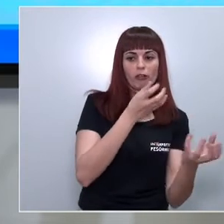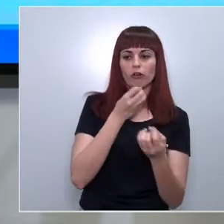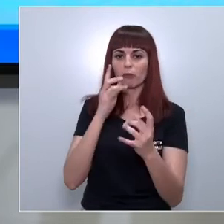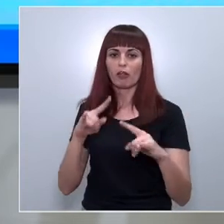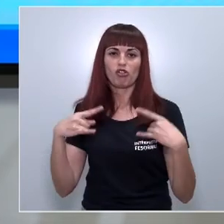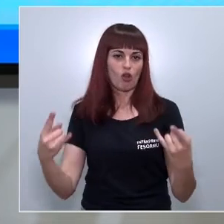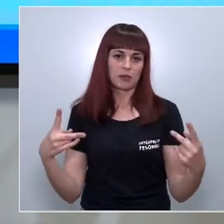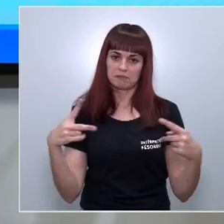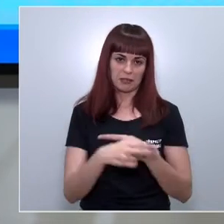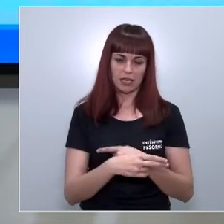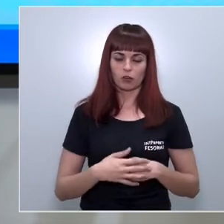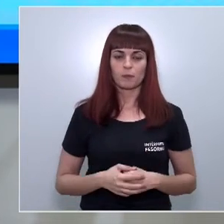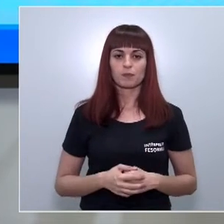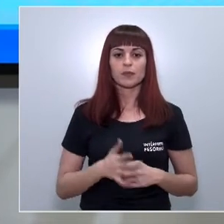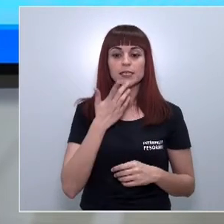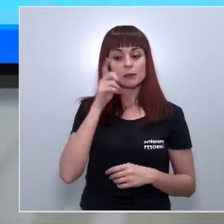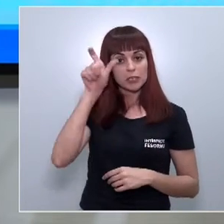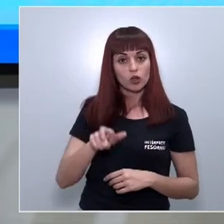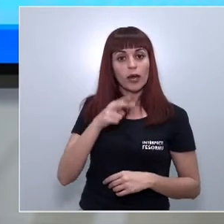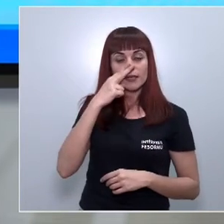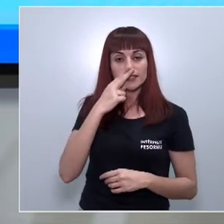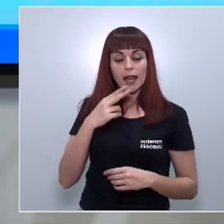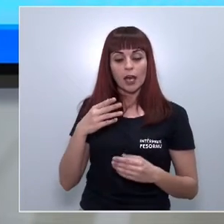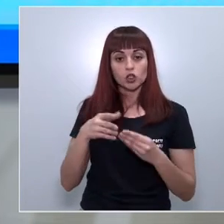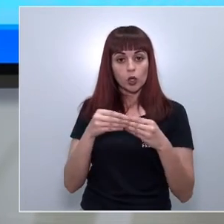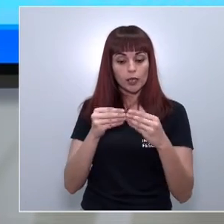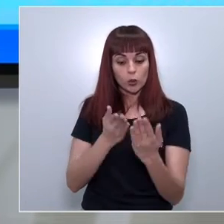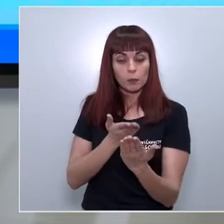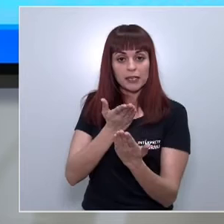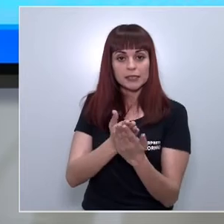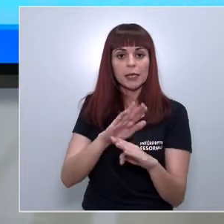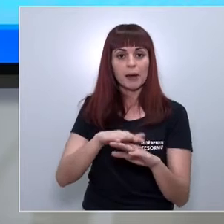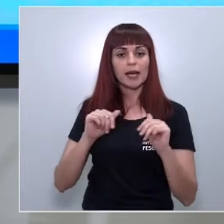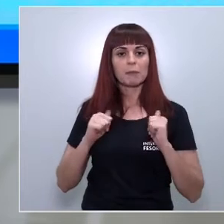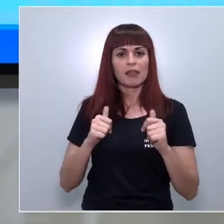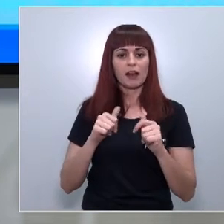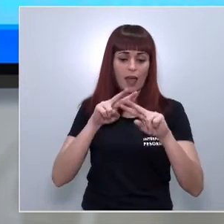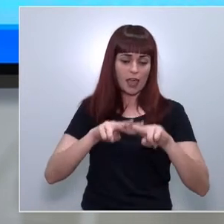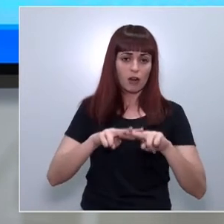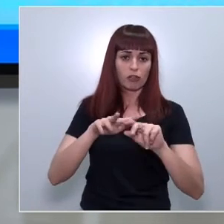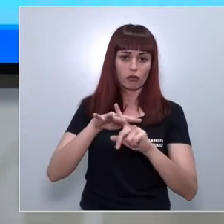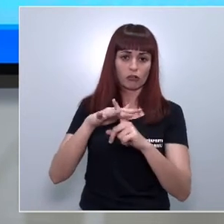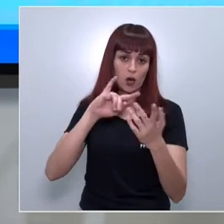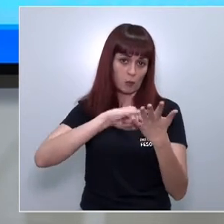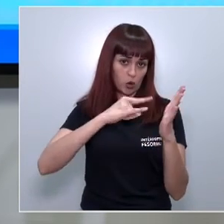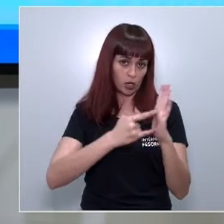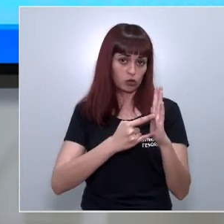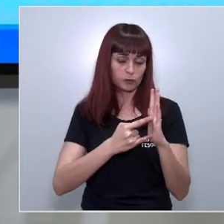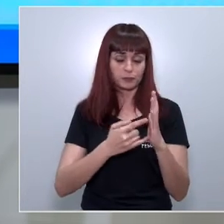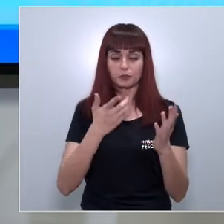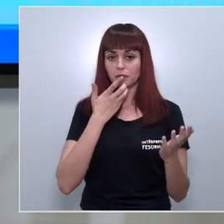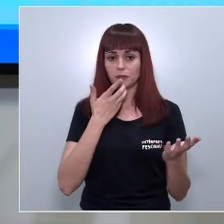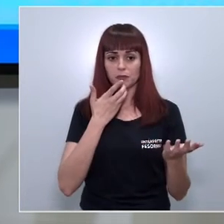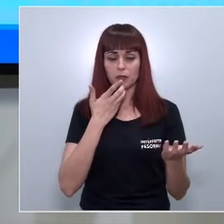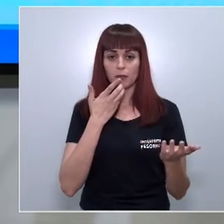actualmente cuando un interesado presenta una solicitud para iniciar la evaluación ambiental de cualquier proyecto ante el órgano sustantivo por